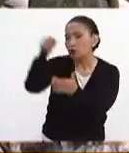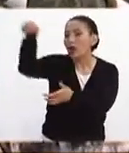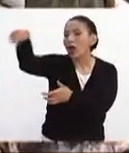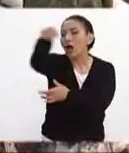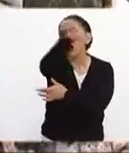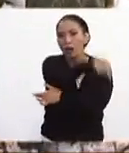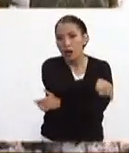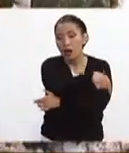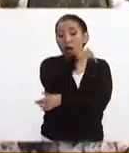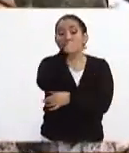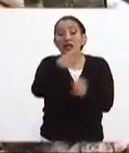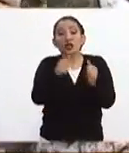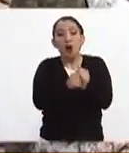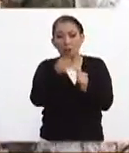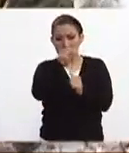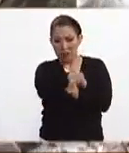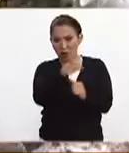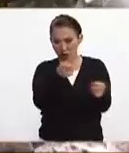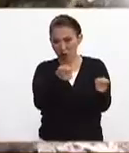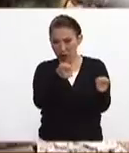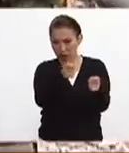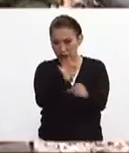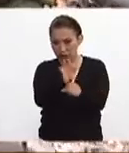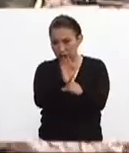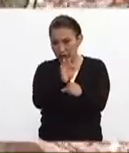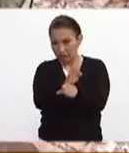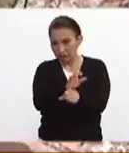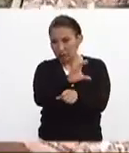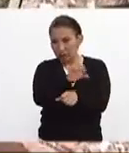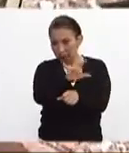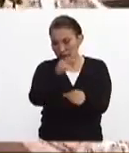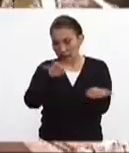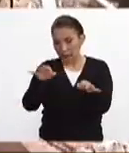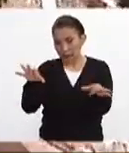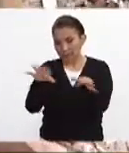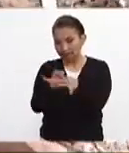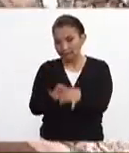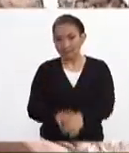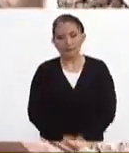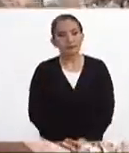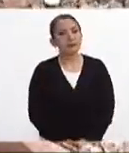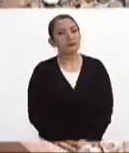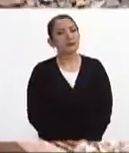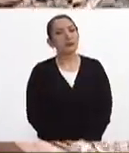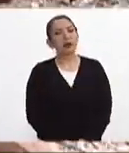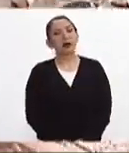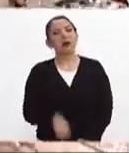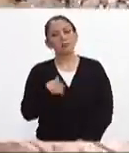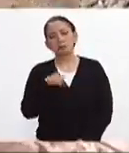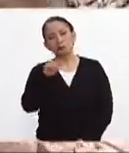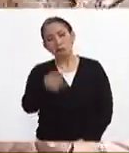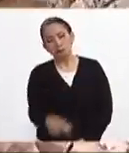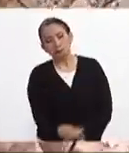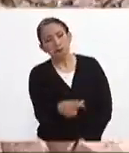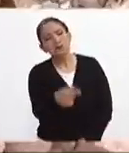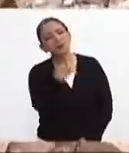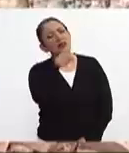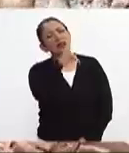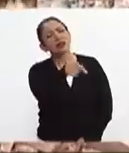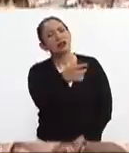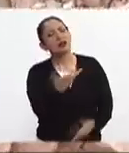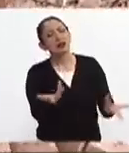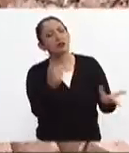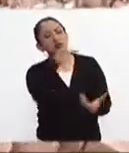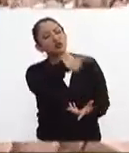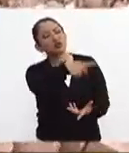y bajo la dirección de esta Coordinación de Protección Civil están trabajando. General, ¿cuáles son